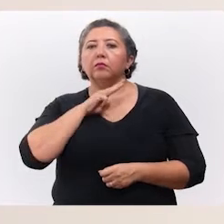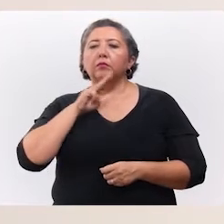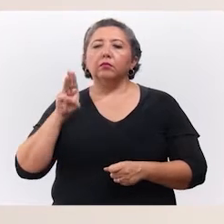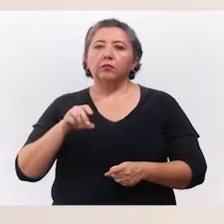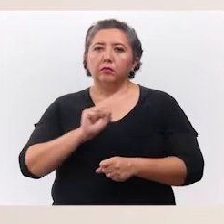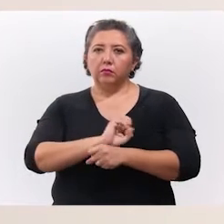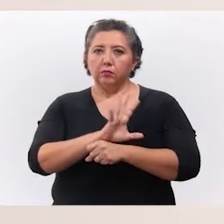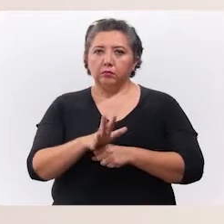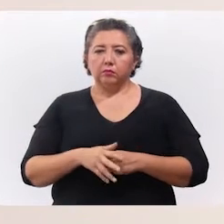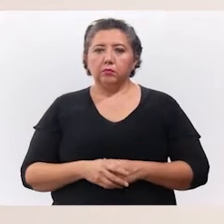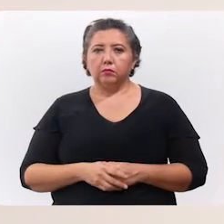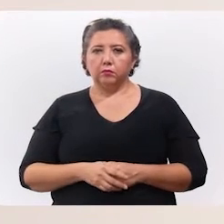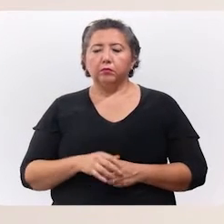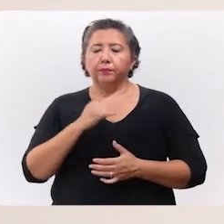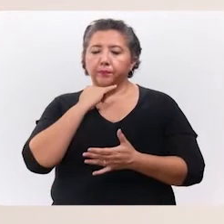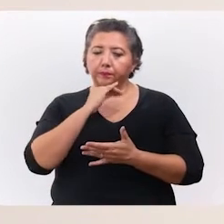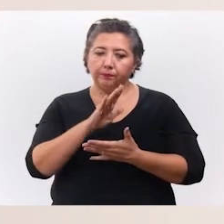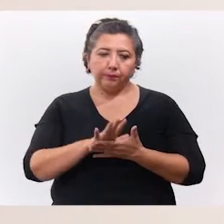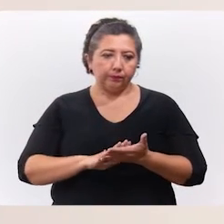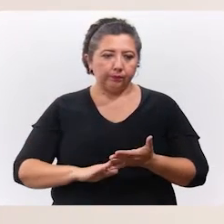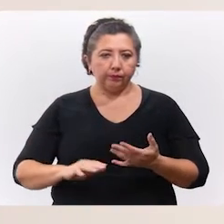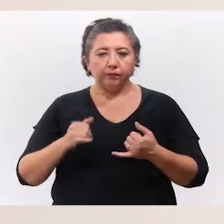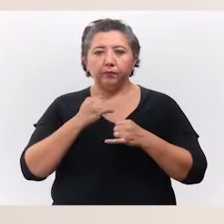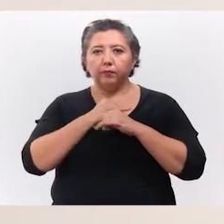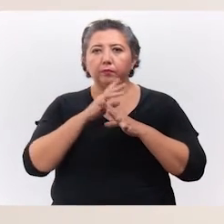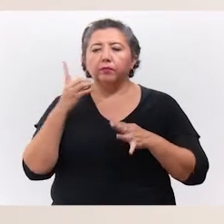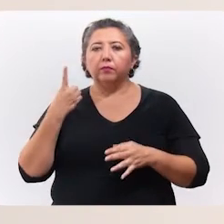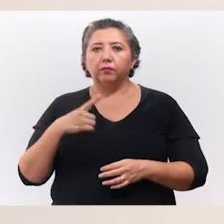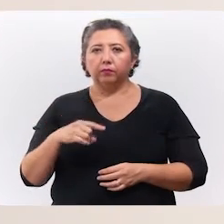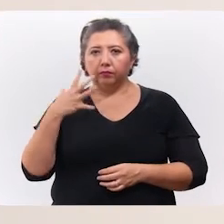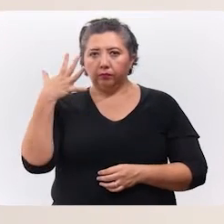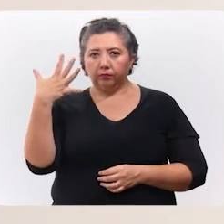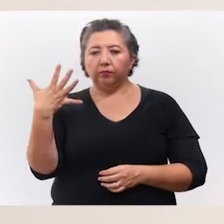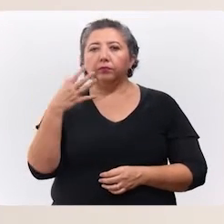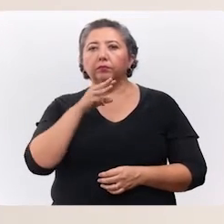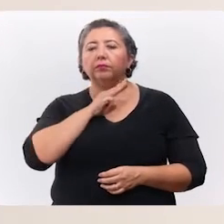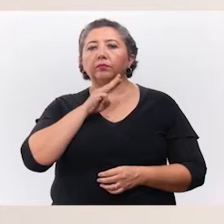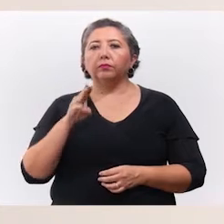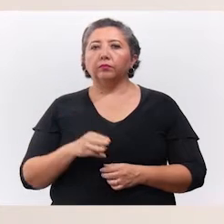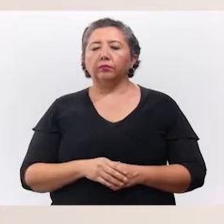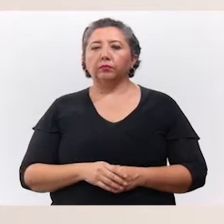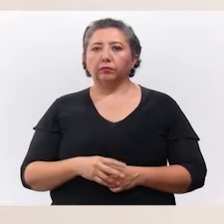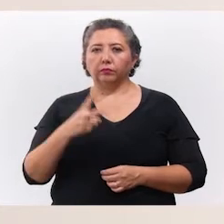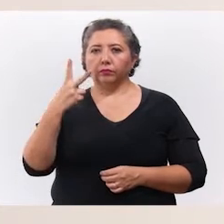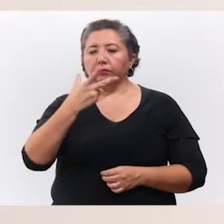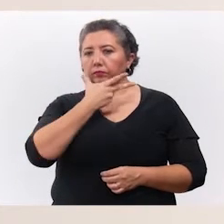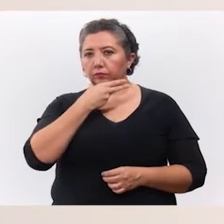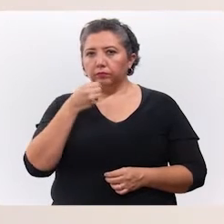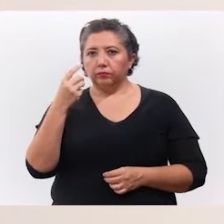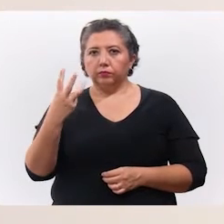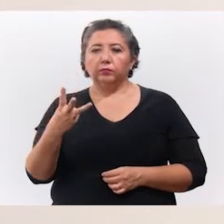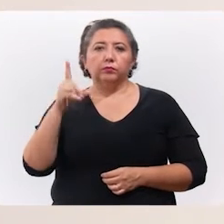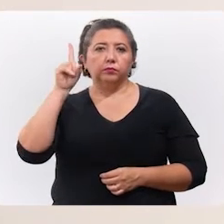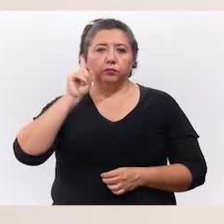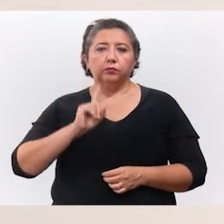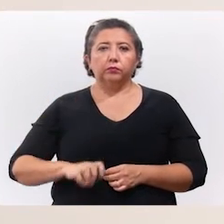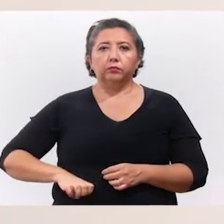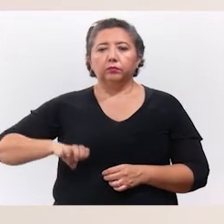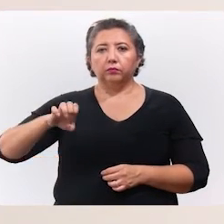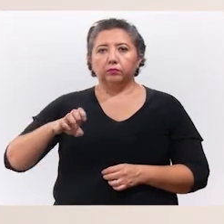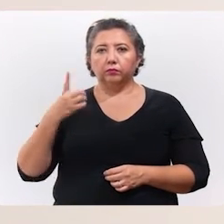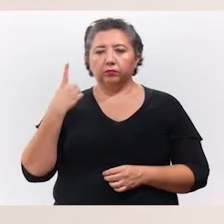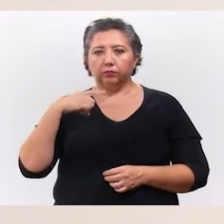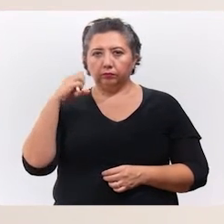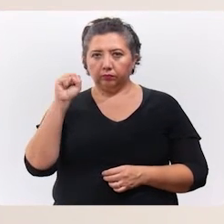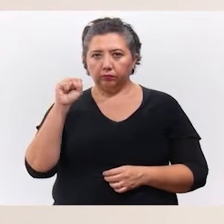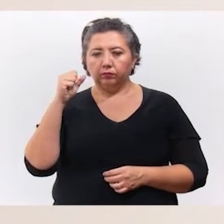coronavirus. Lamentablemente, en este parte médico informamos de cinco fallecimientos. Son dos hombres y tres mujeres, de un rango